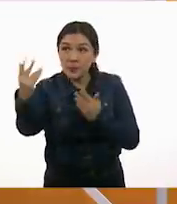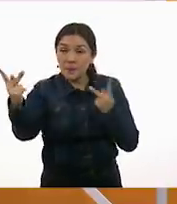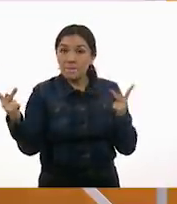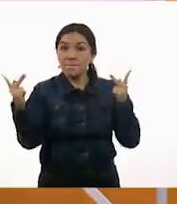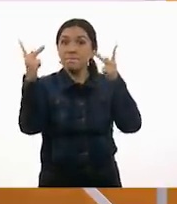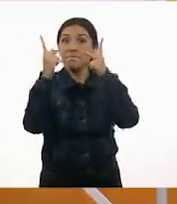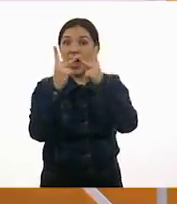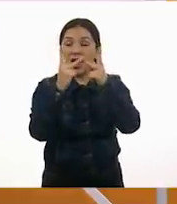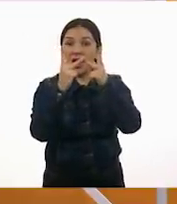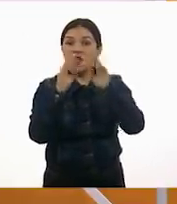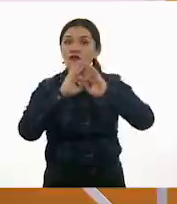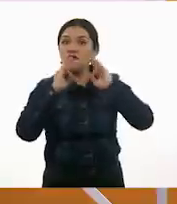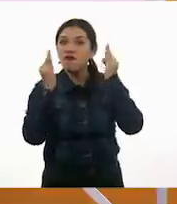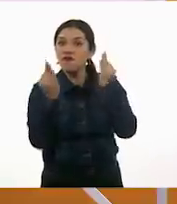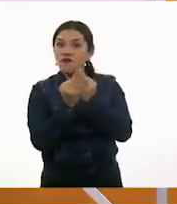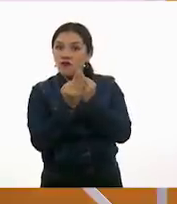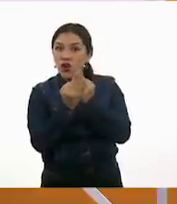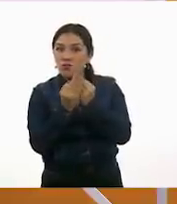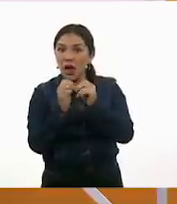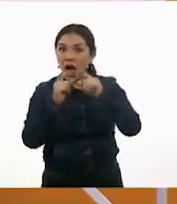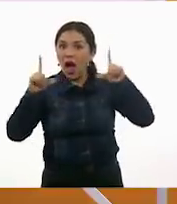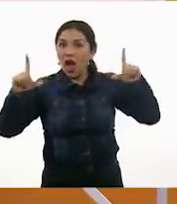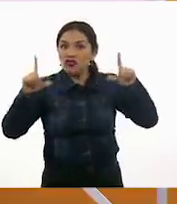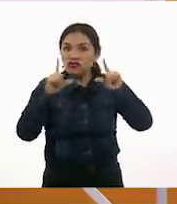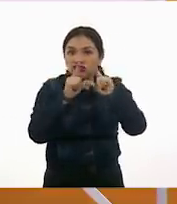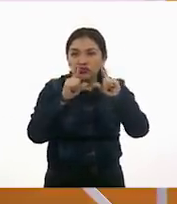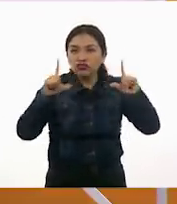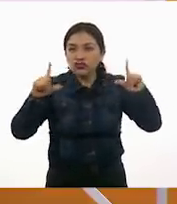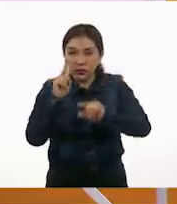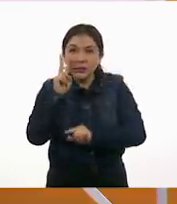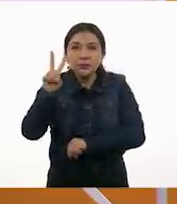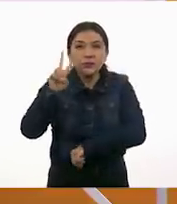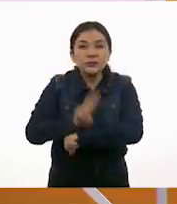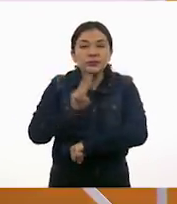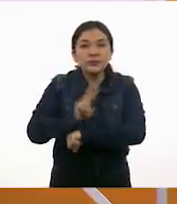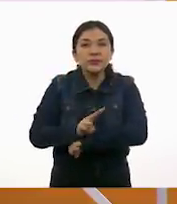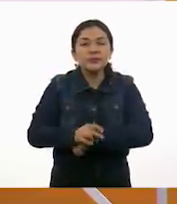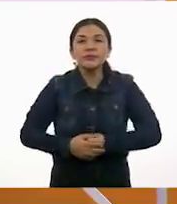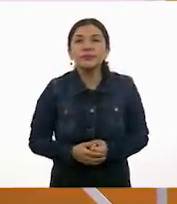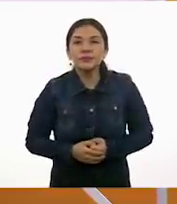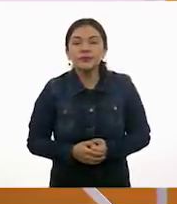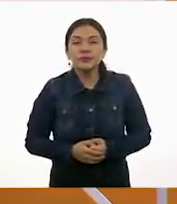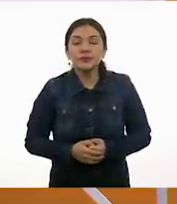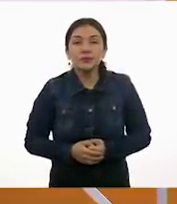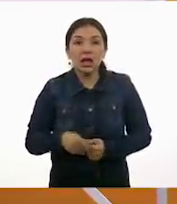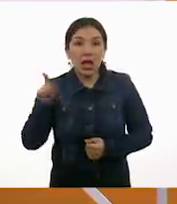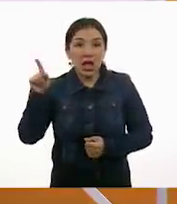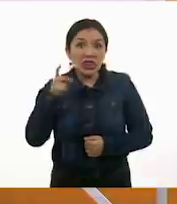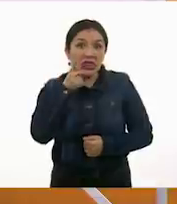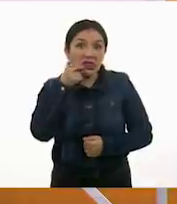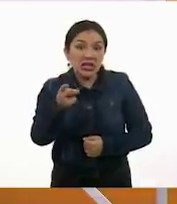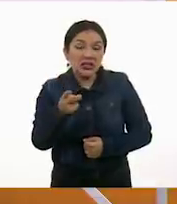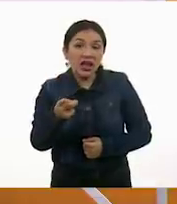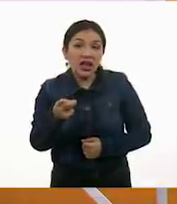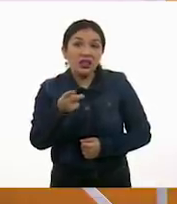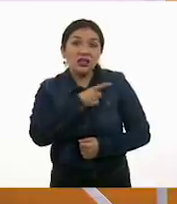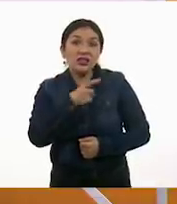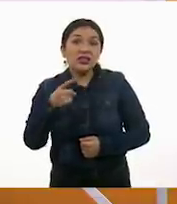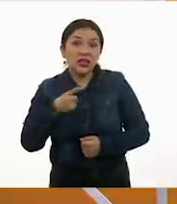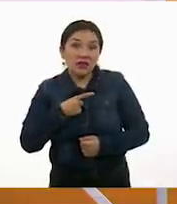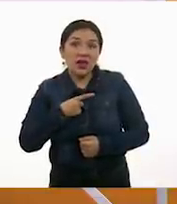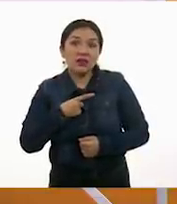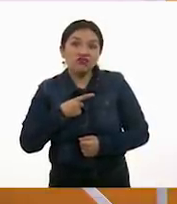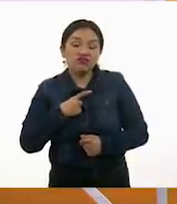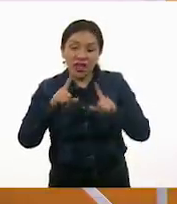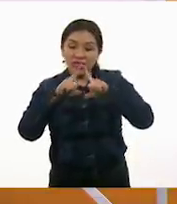del triángulo. El tamaño del triángulo. Dice que tiene que ser